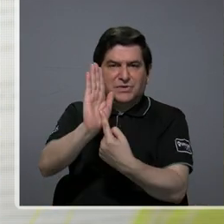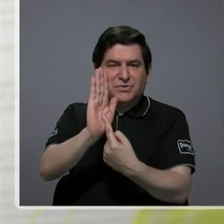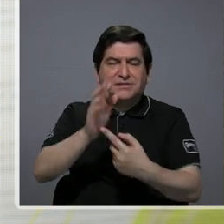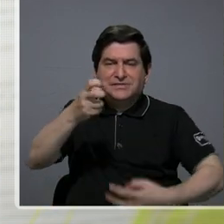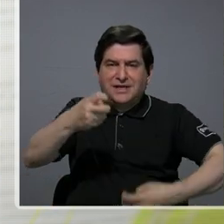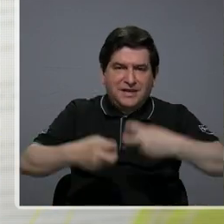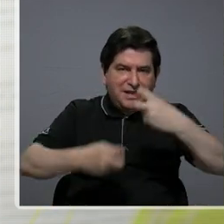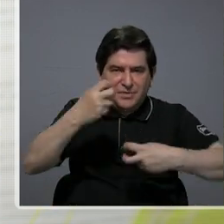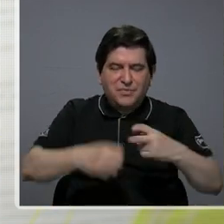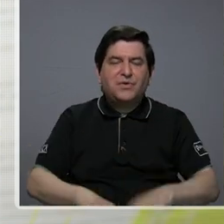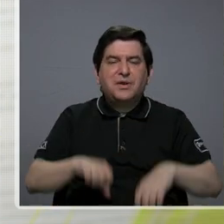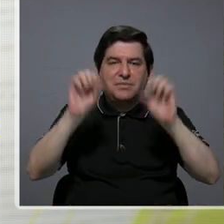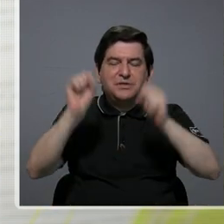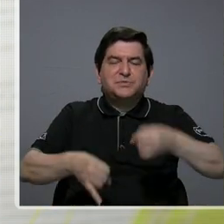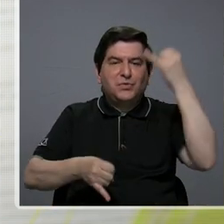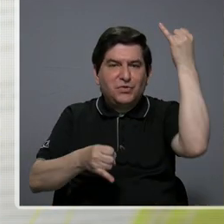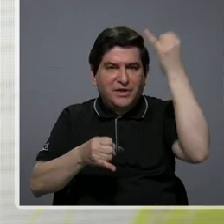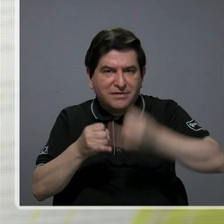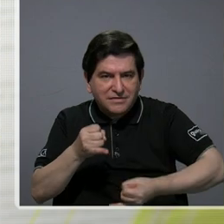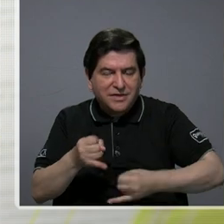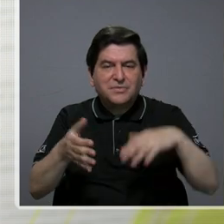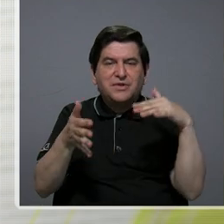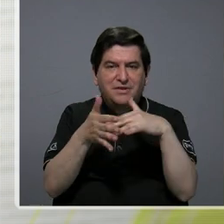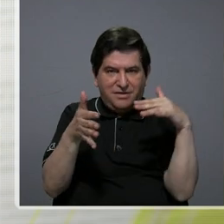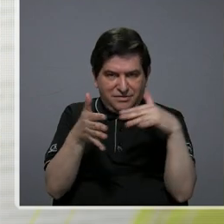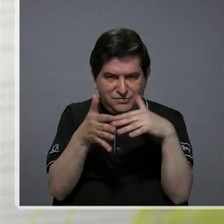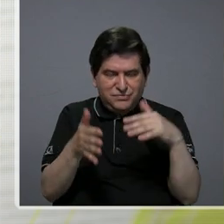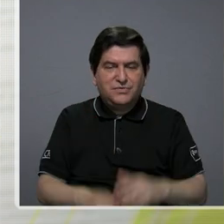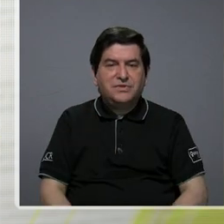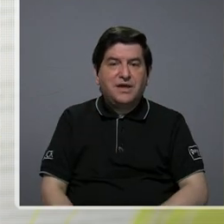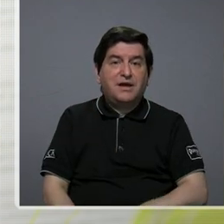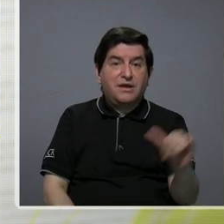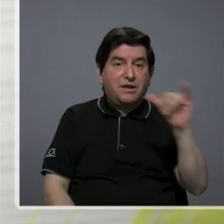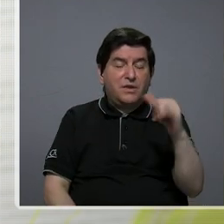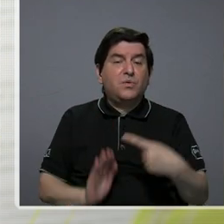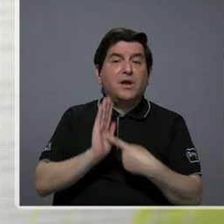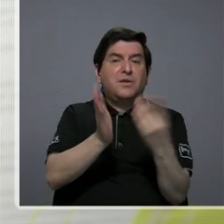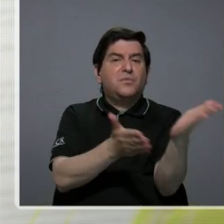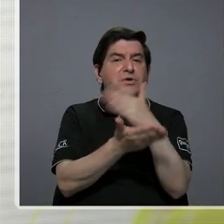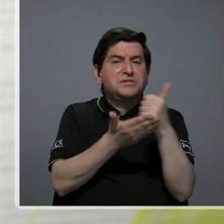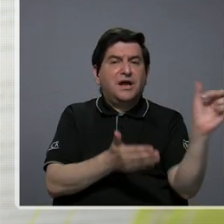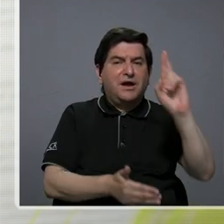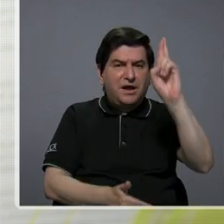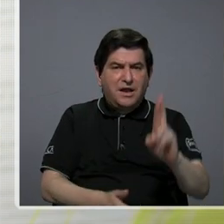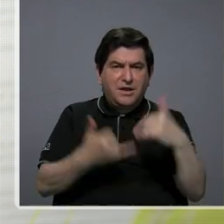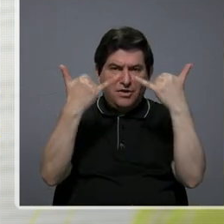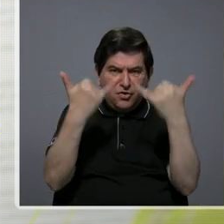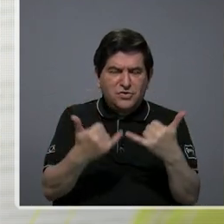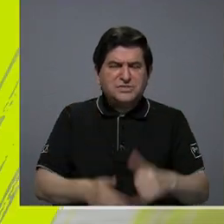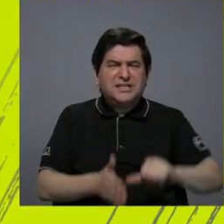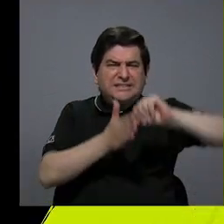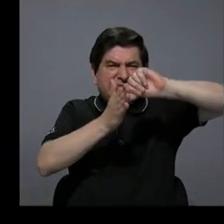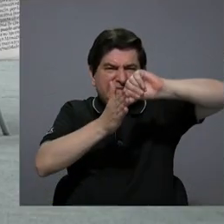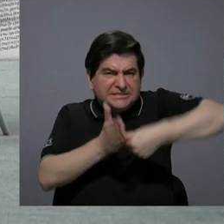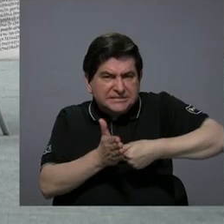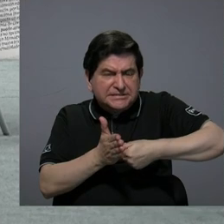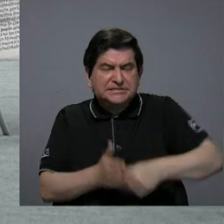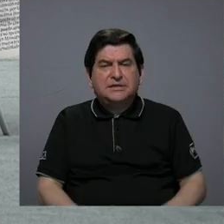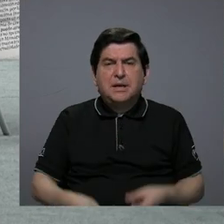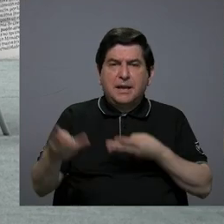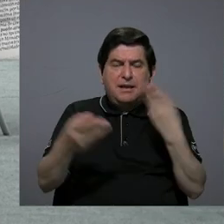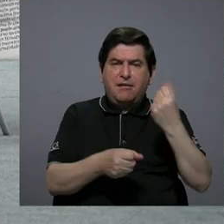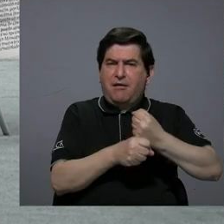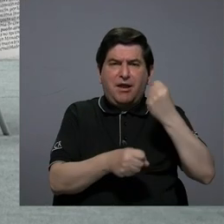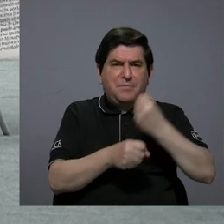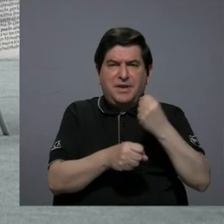dificultades para terminar los estudios y también muestra algo que en Costa Rica se ha venido acentuando que es que el mercado